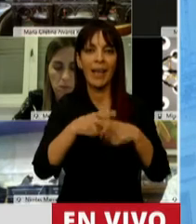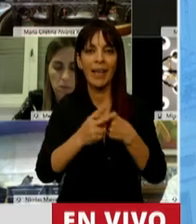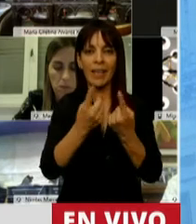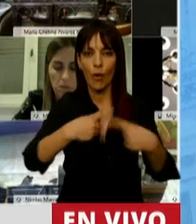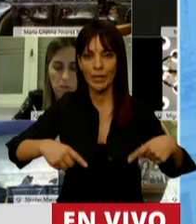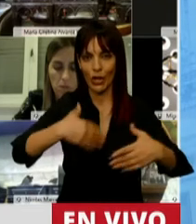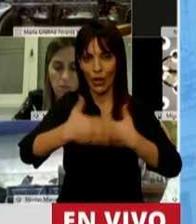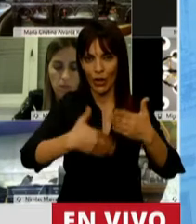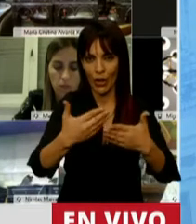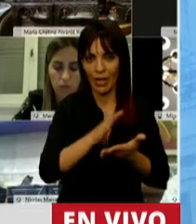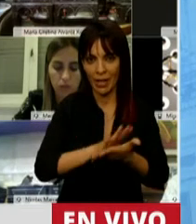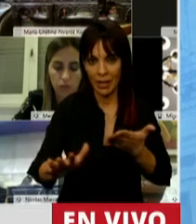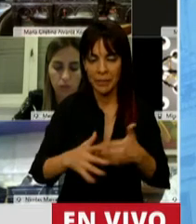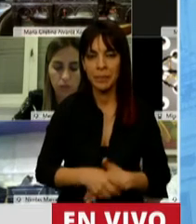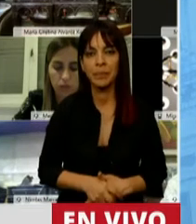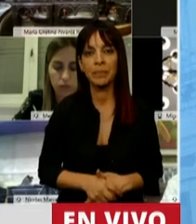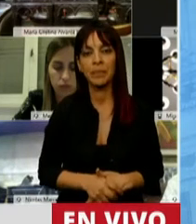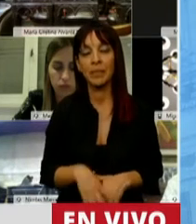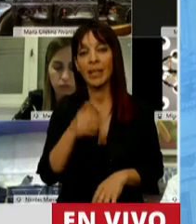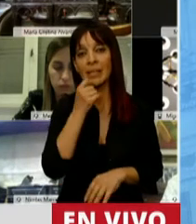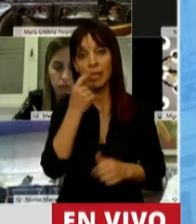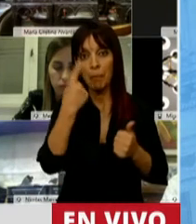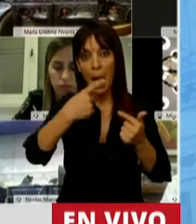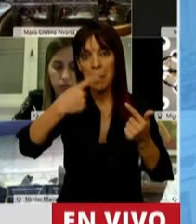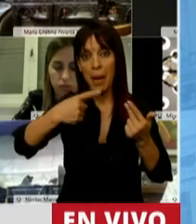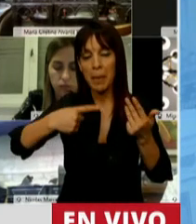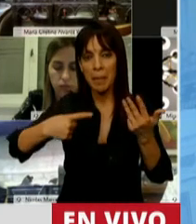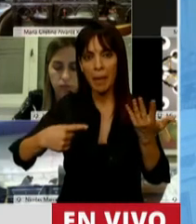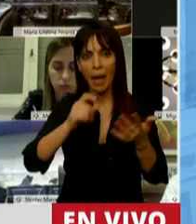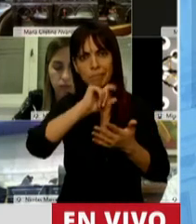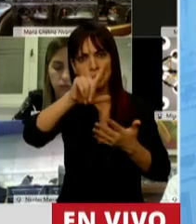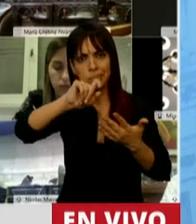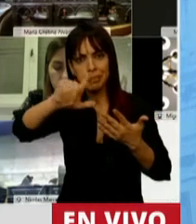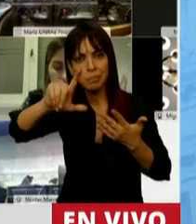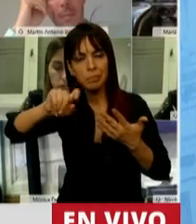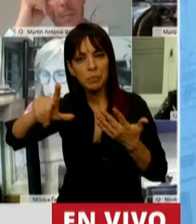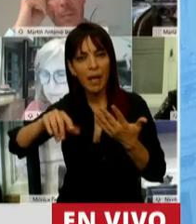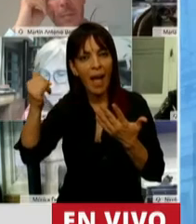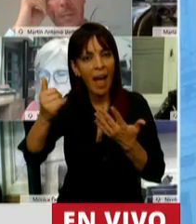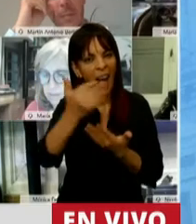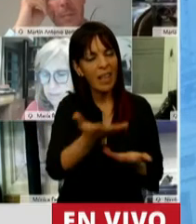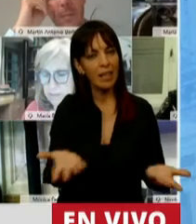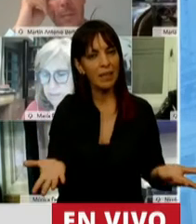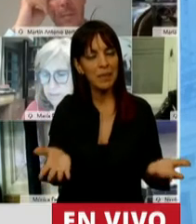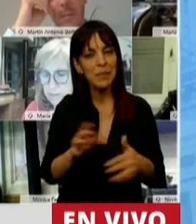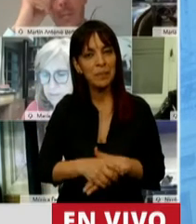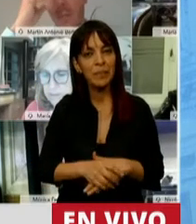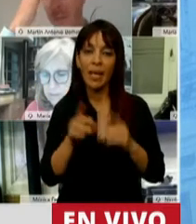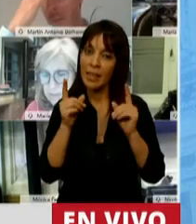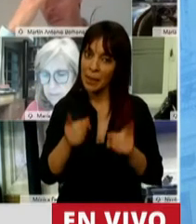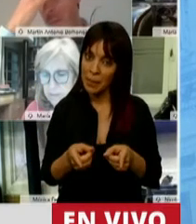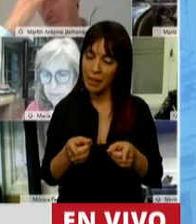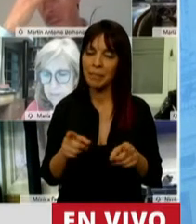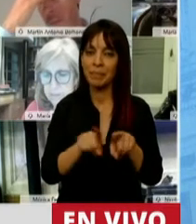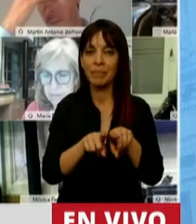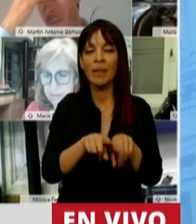desarrollo. Y como si eso, en este tiempo difícil, significara poco, también representa